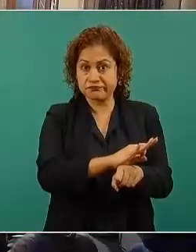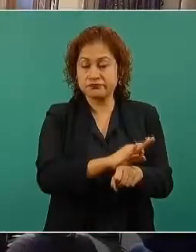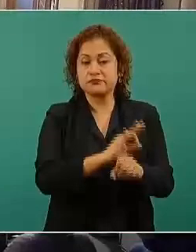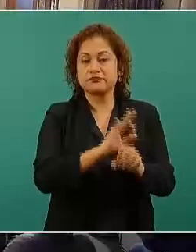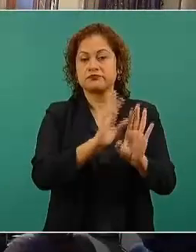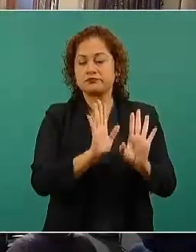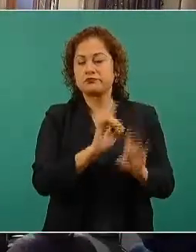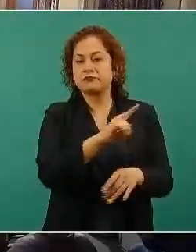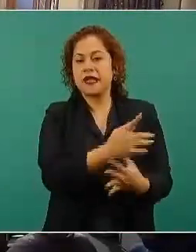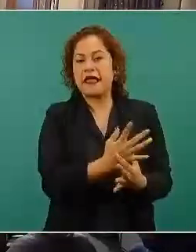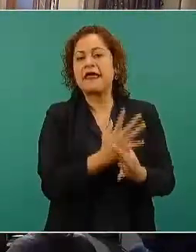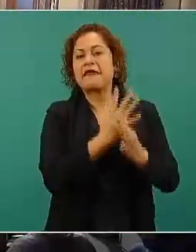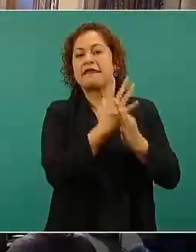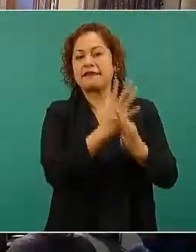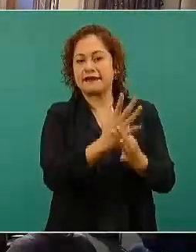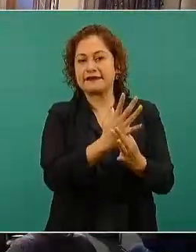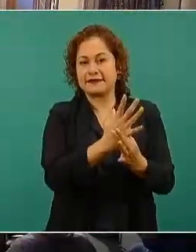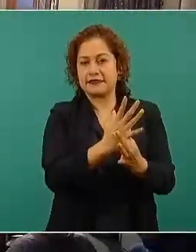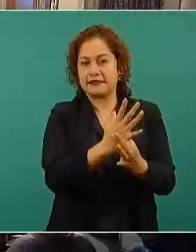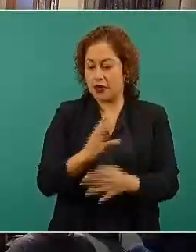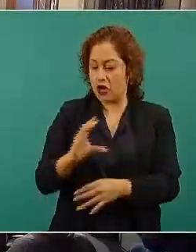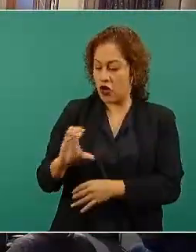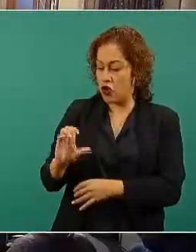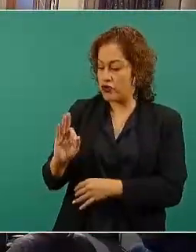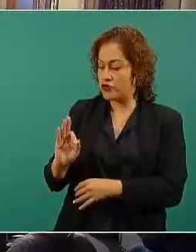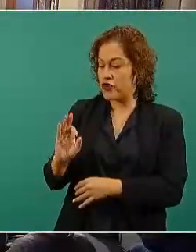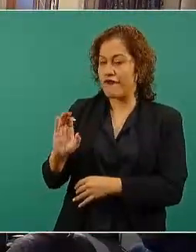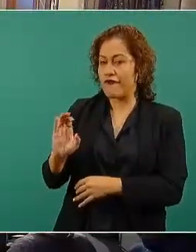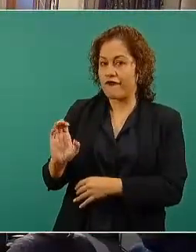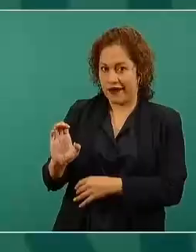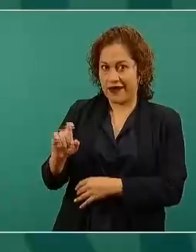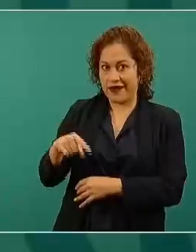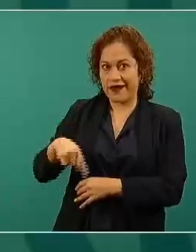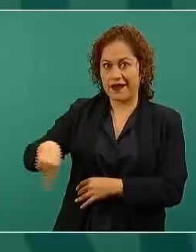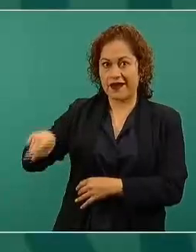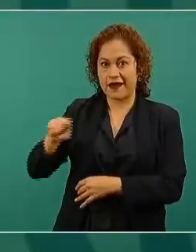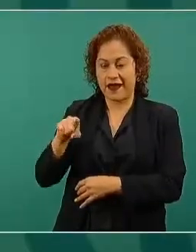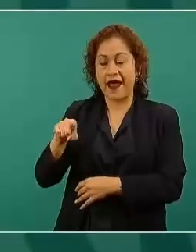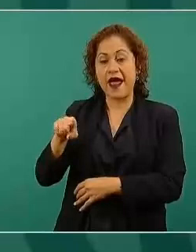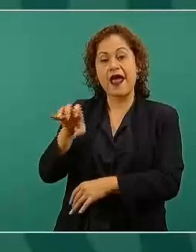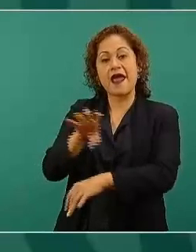genera energía con combustibles